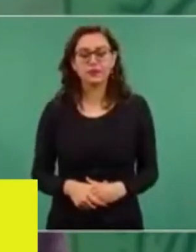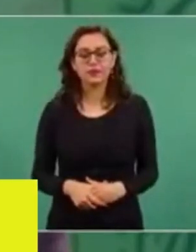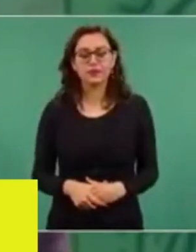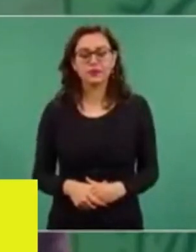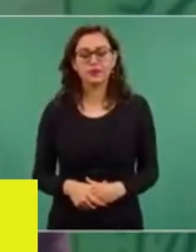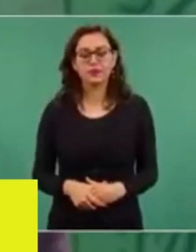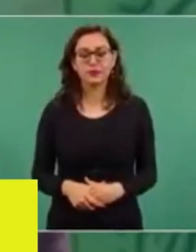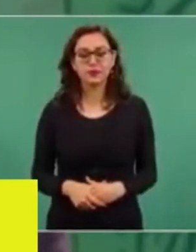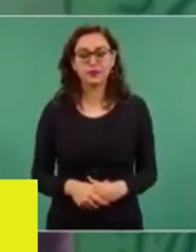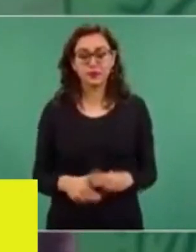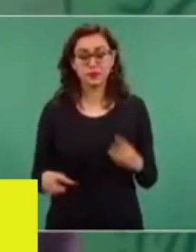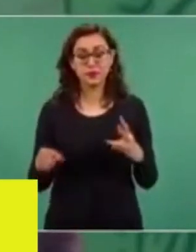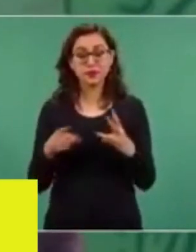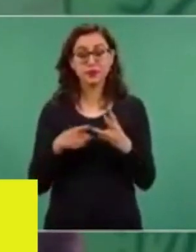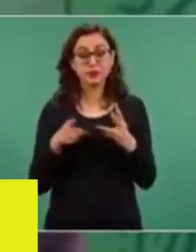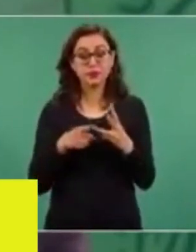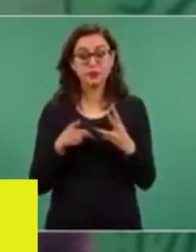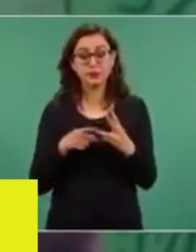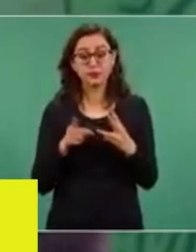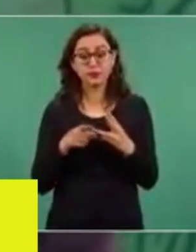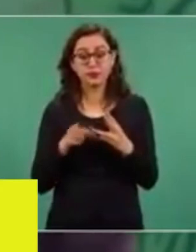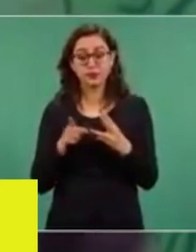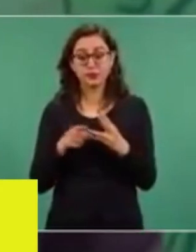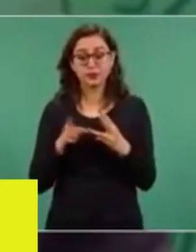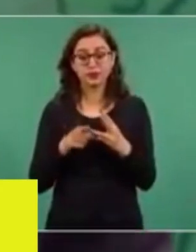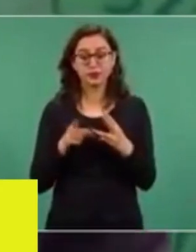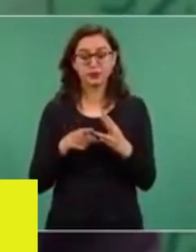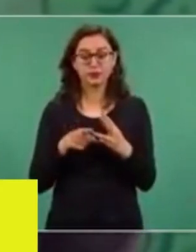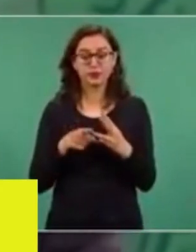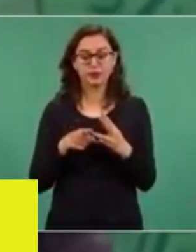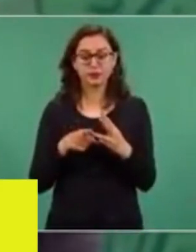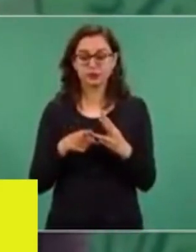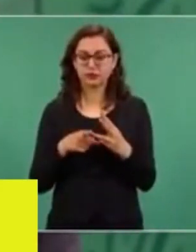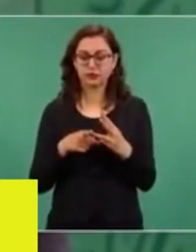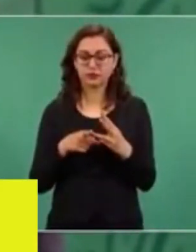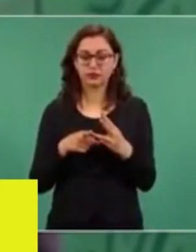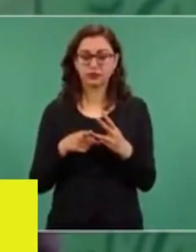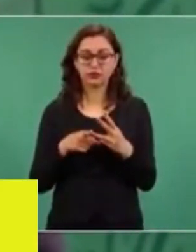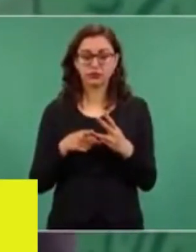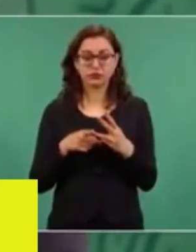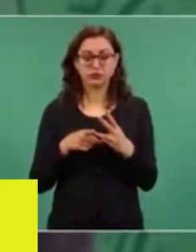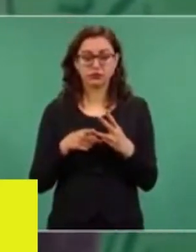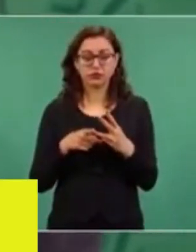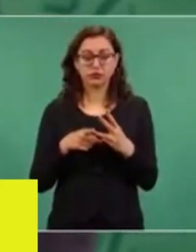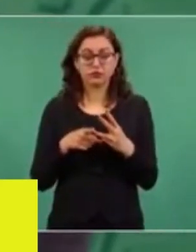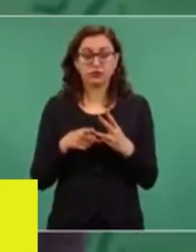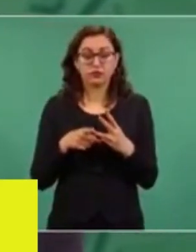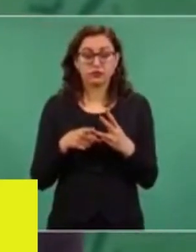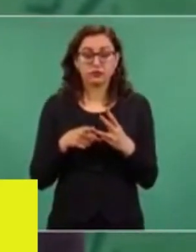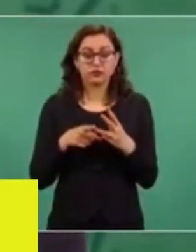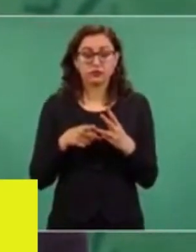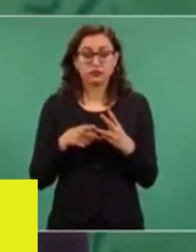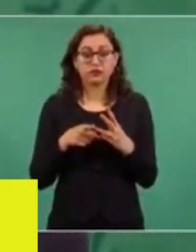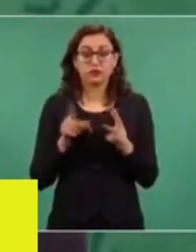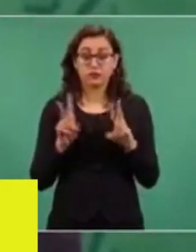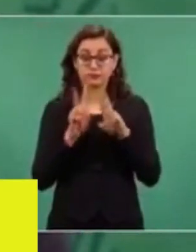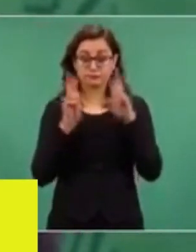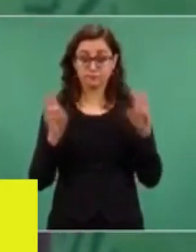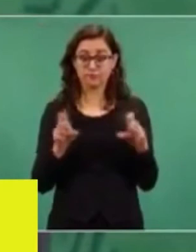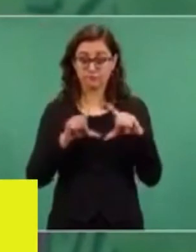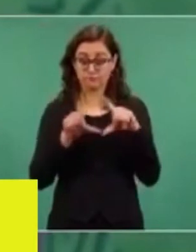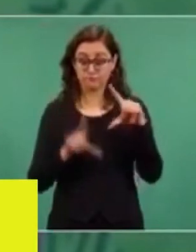Y lo tercero, que es lo que más tiene que ver con México,